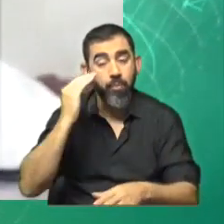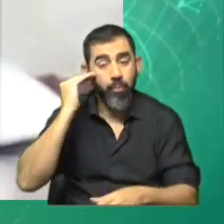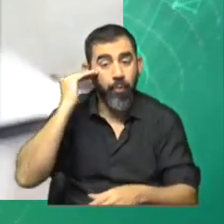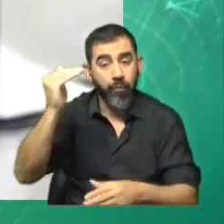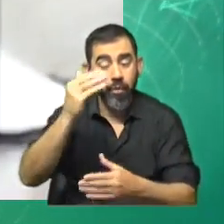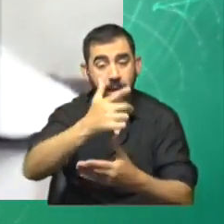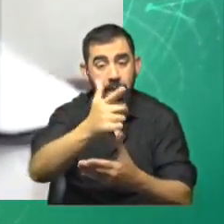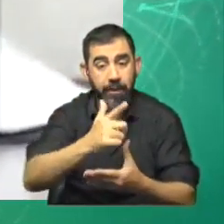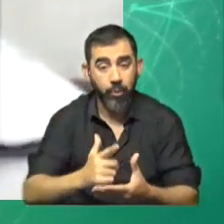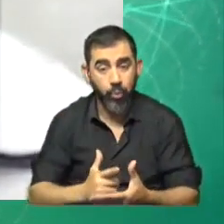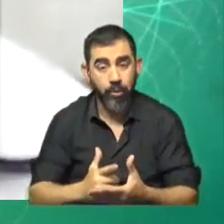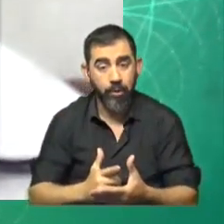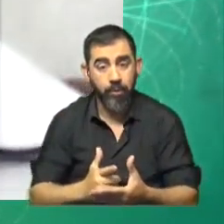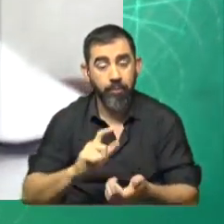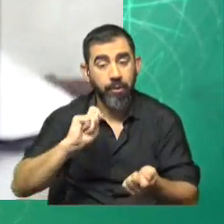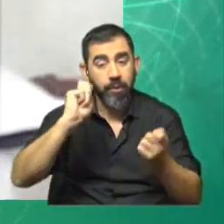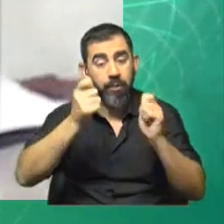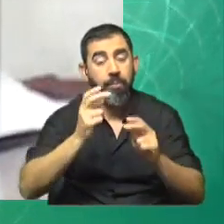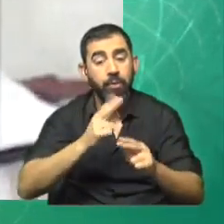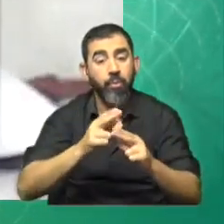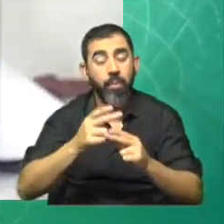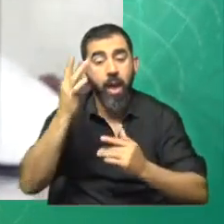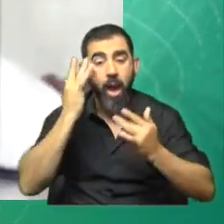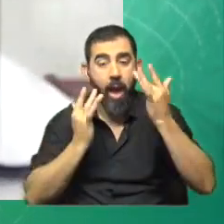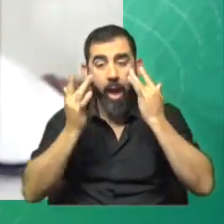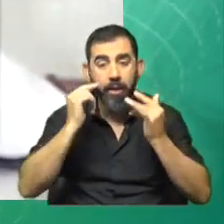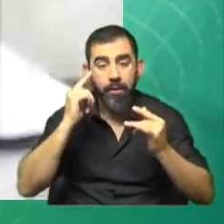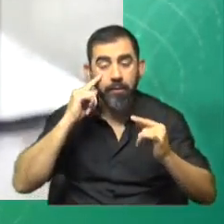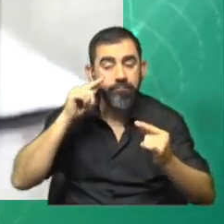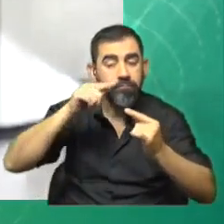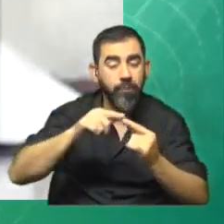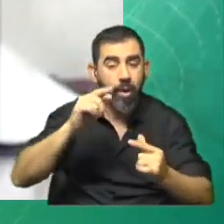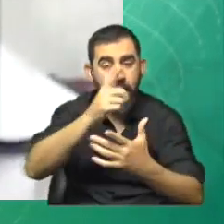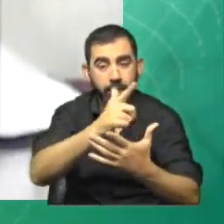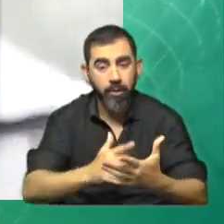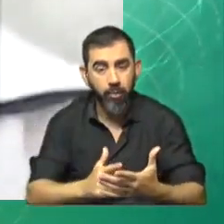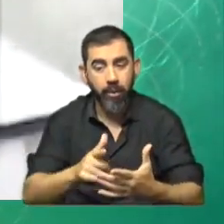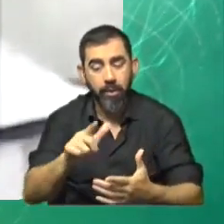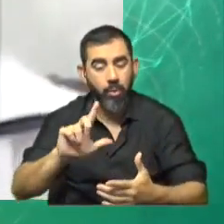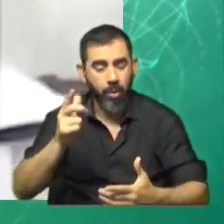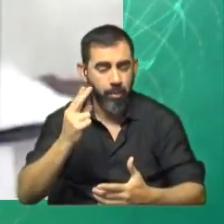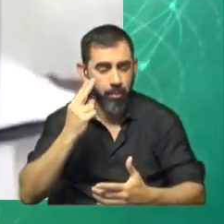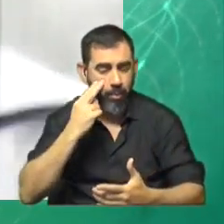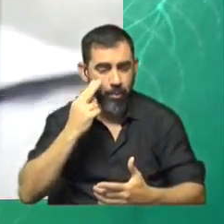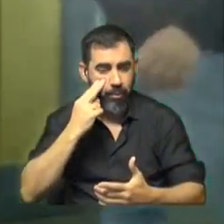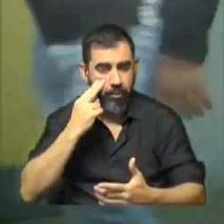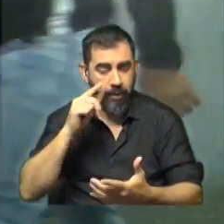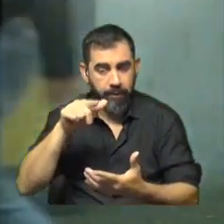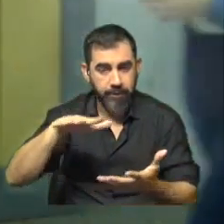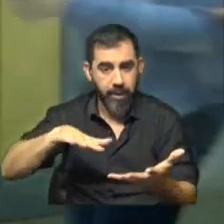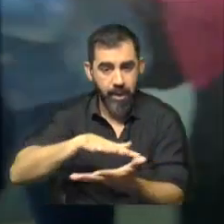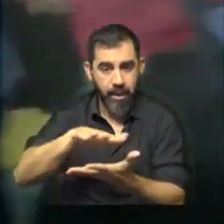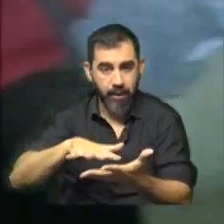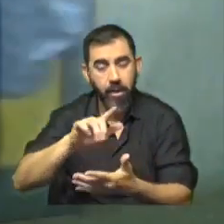literatura, y en realidad cambia las denominaciones, arte con énfasis en literatura. Allí no habría mayor problema, en realidad, en el área de la literatura, y